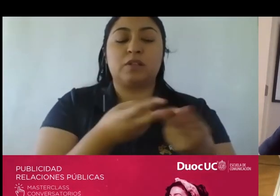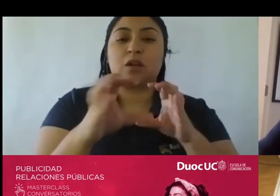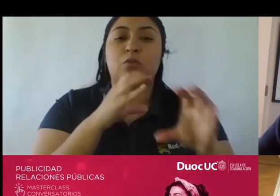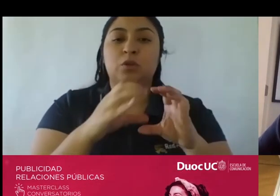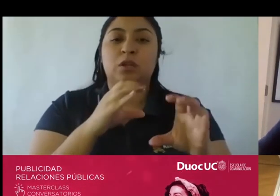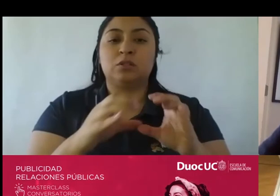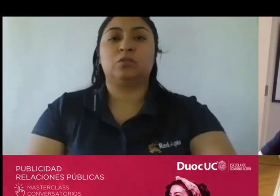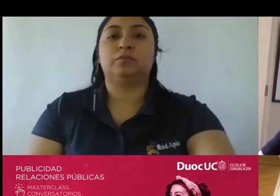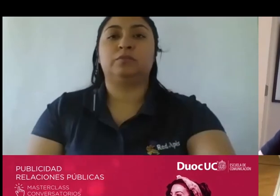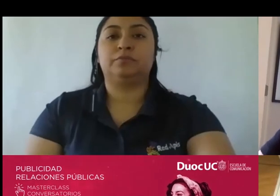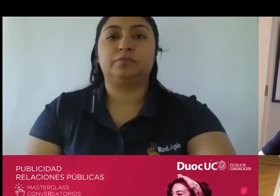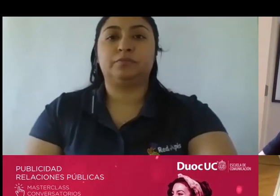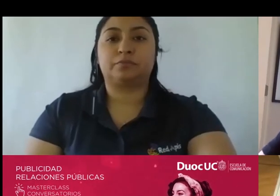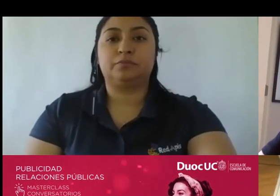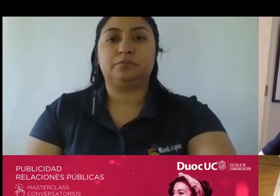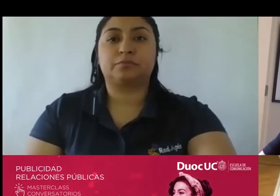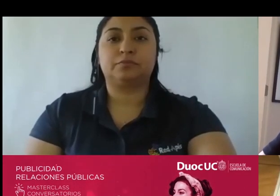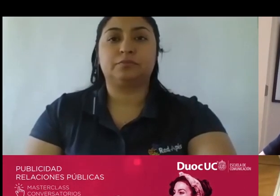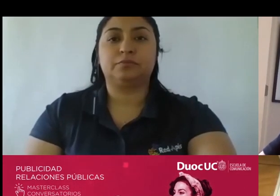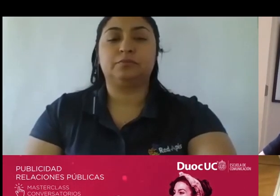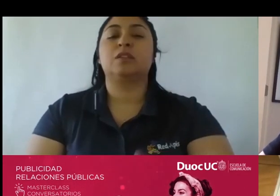Chuta qué buena pregunta porque en realidad no la sé